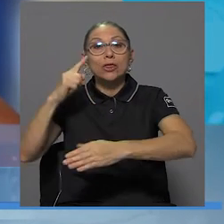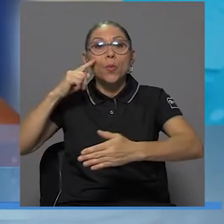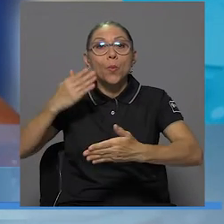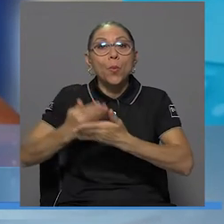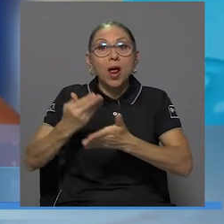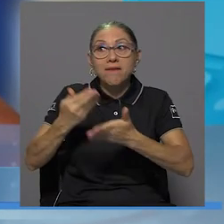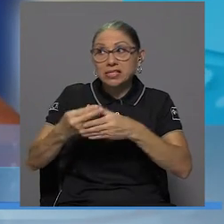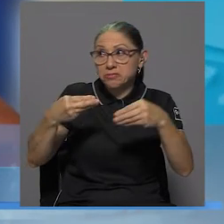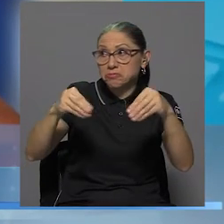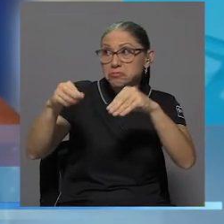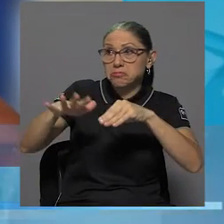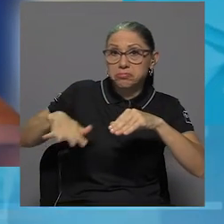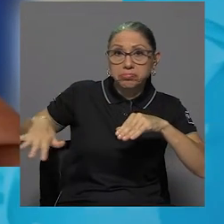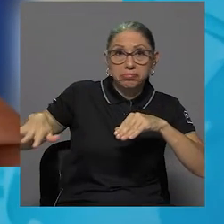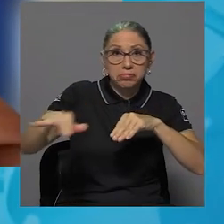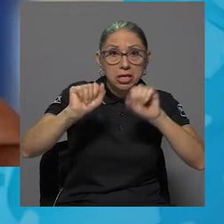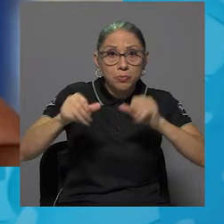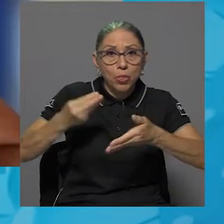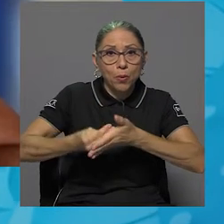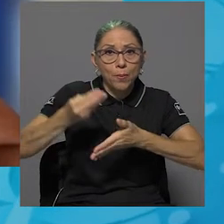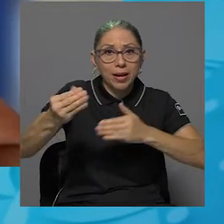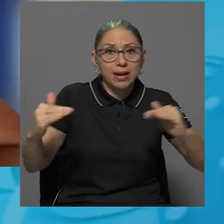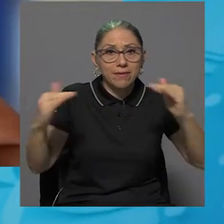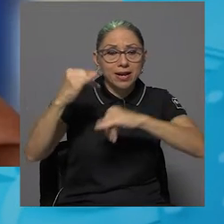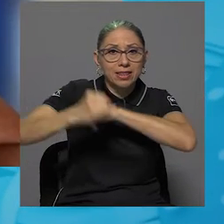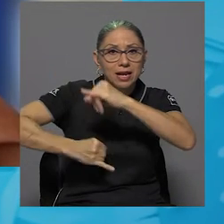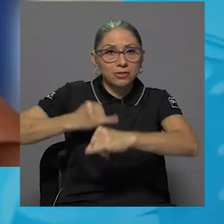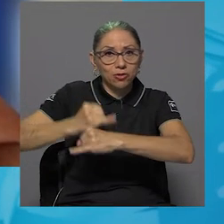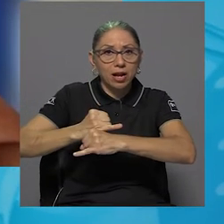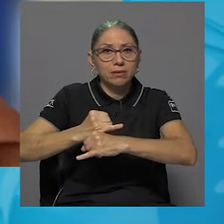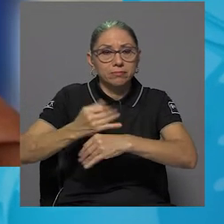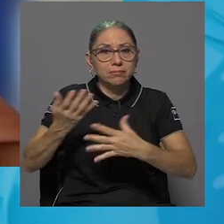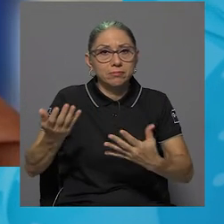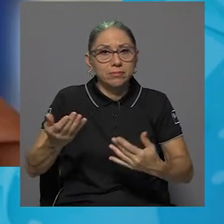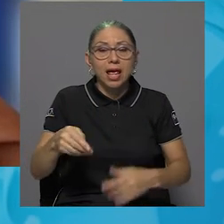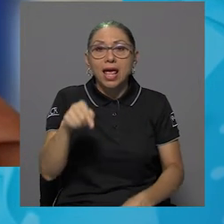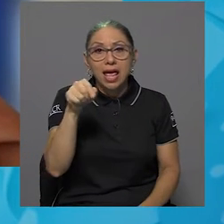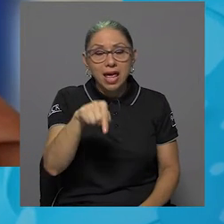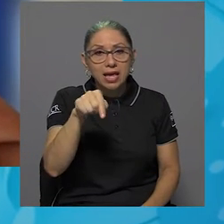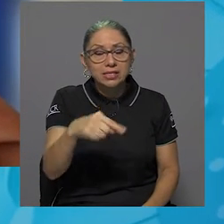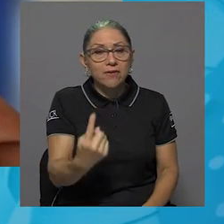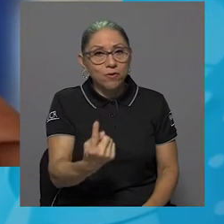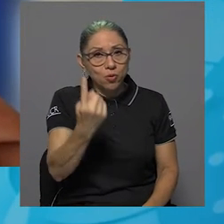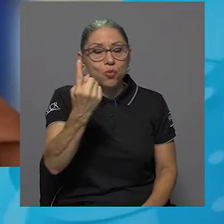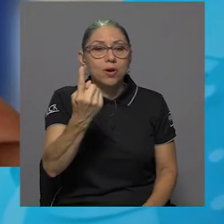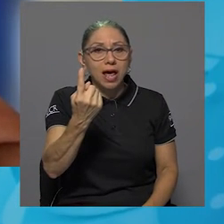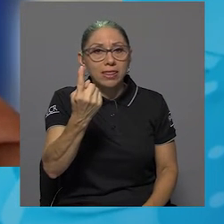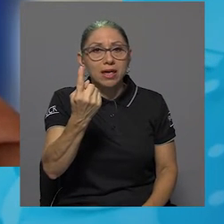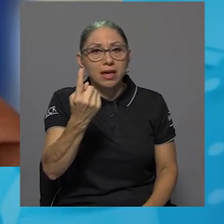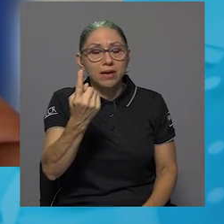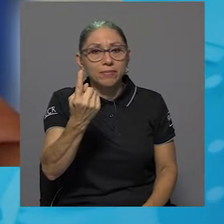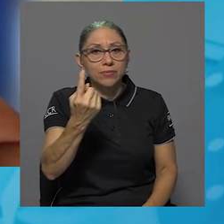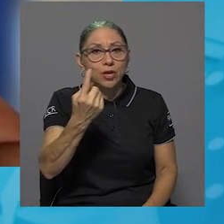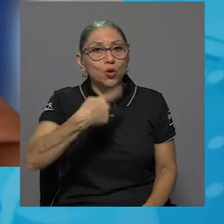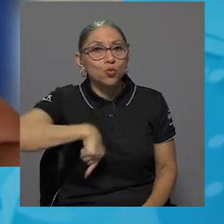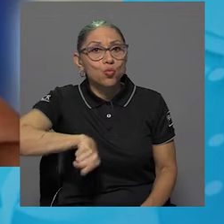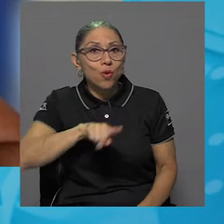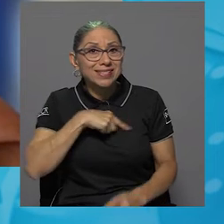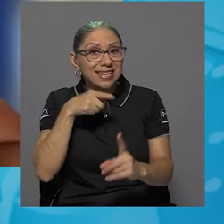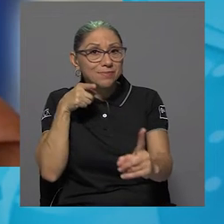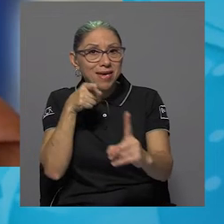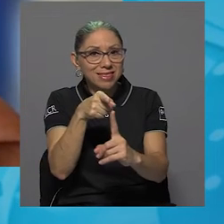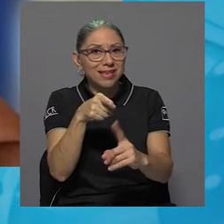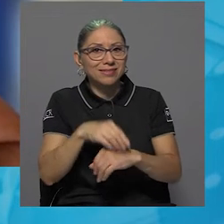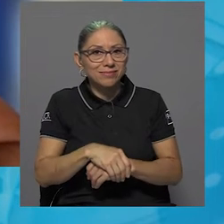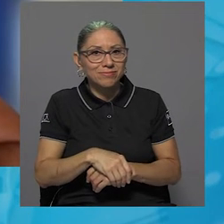disponibles a nivel internacional. Entonces esa fue una de nuestras metas, fue